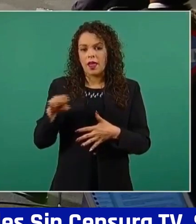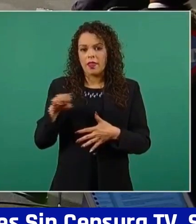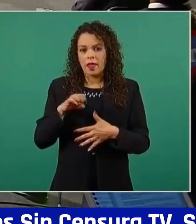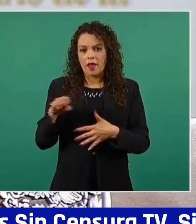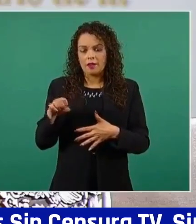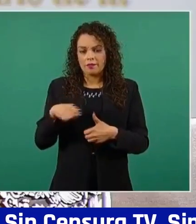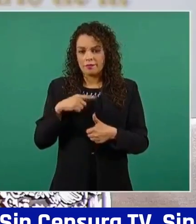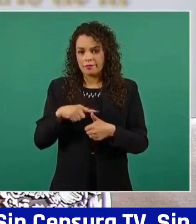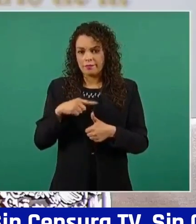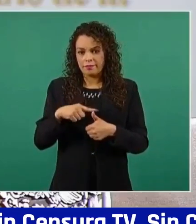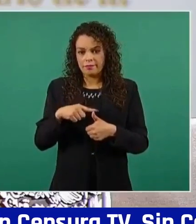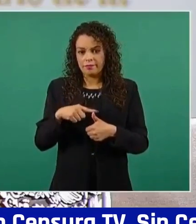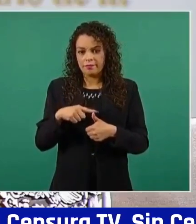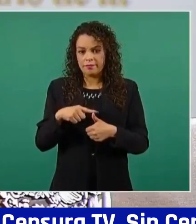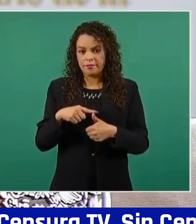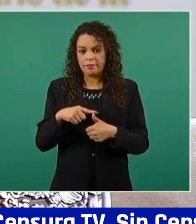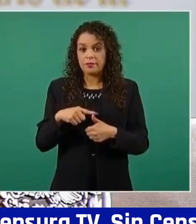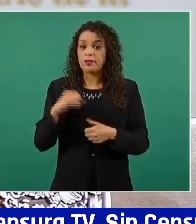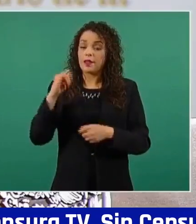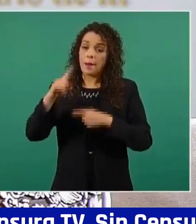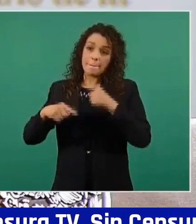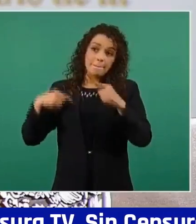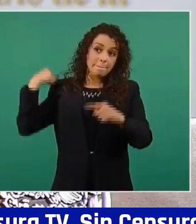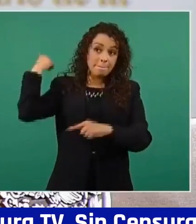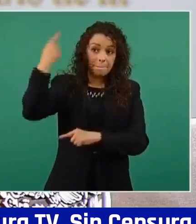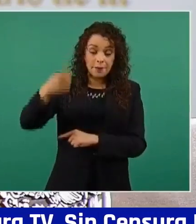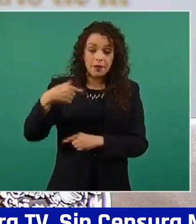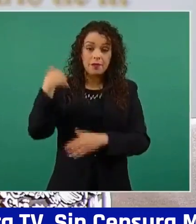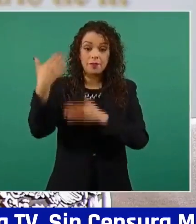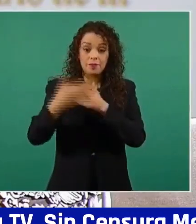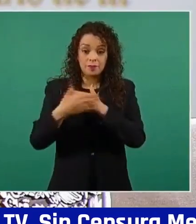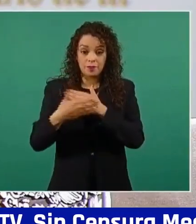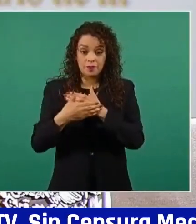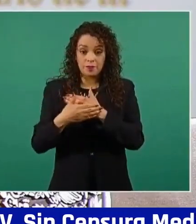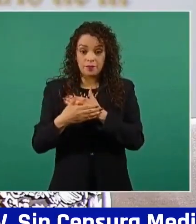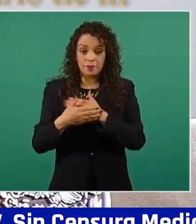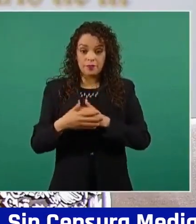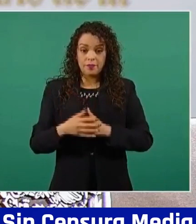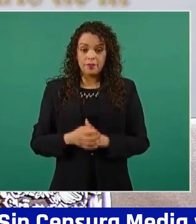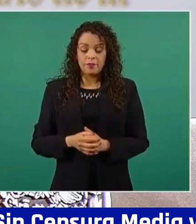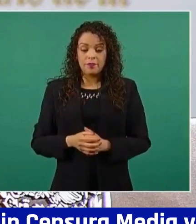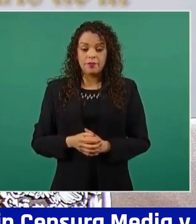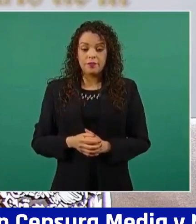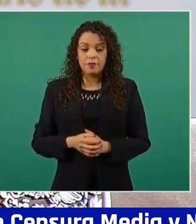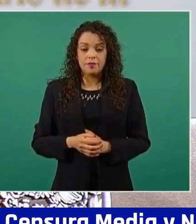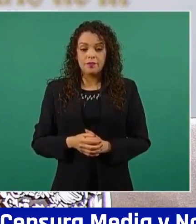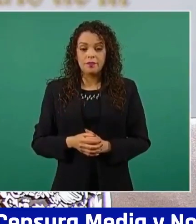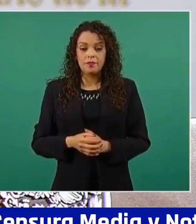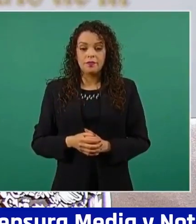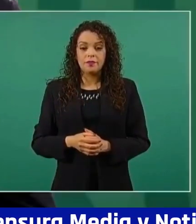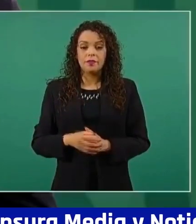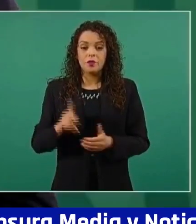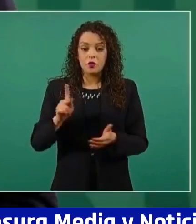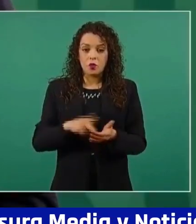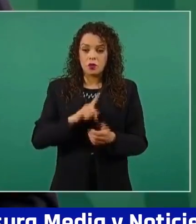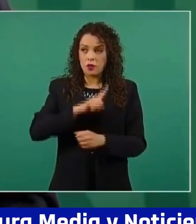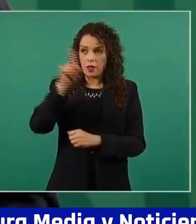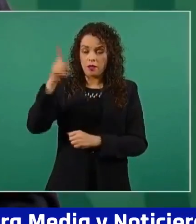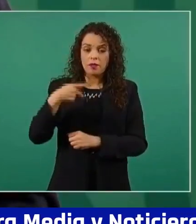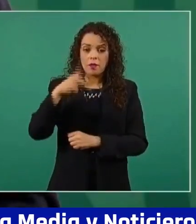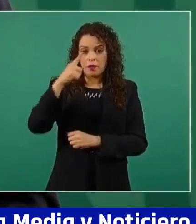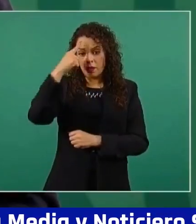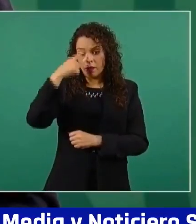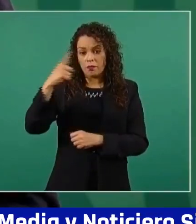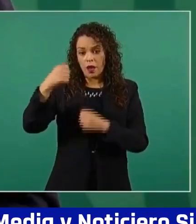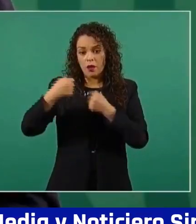Y la próxima, regreso, nada más que para la frontera de